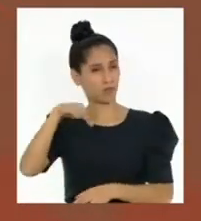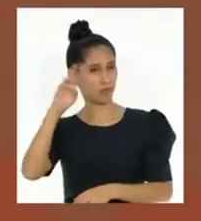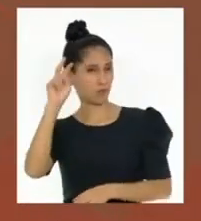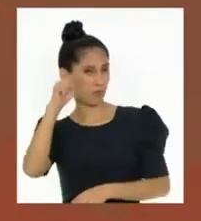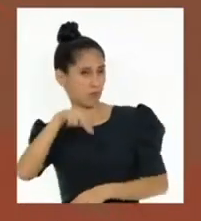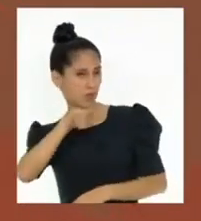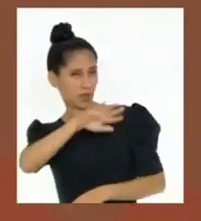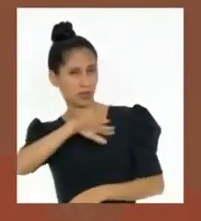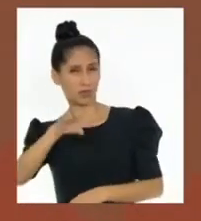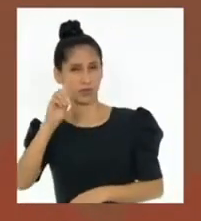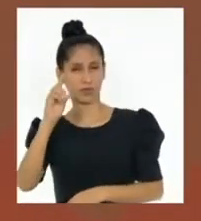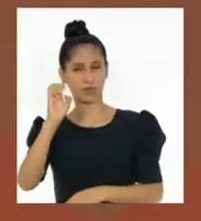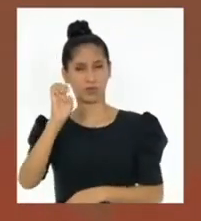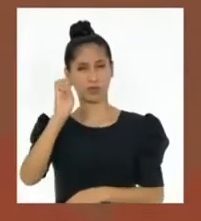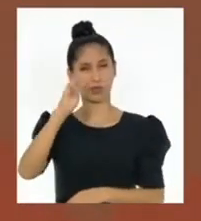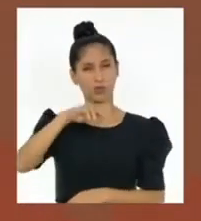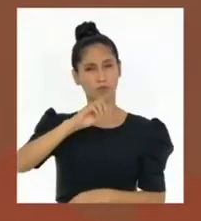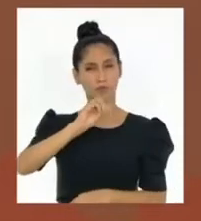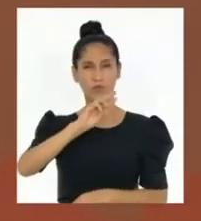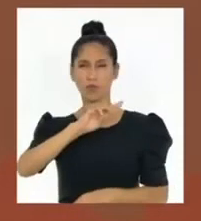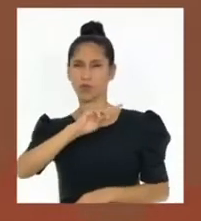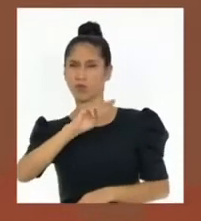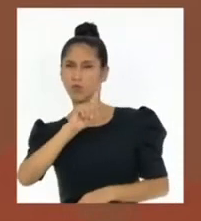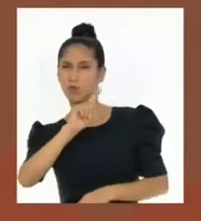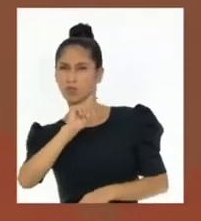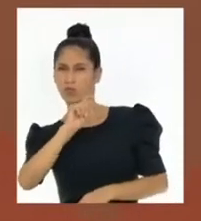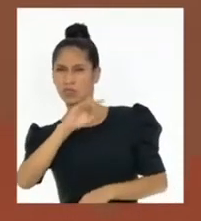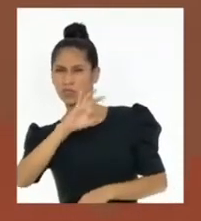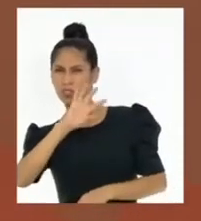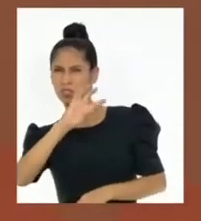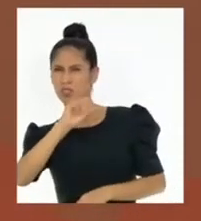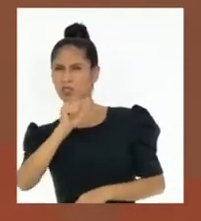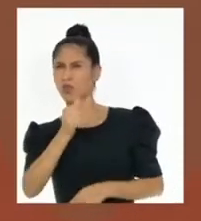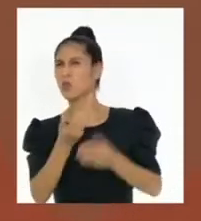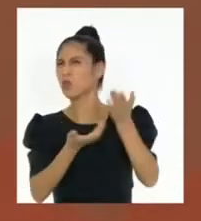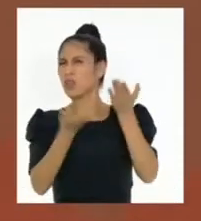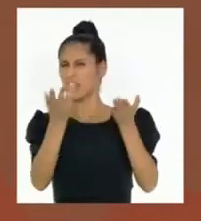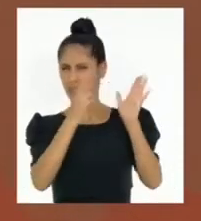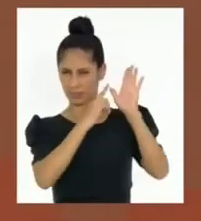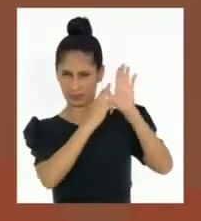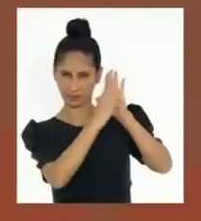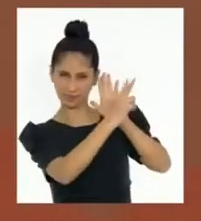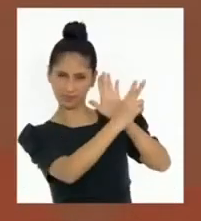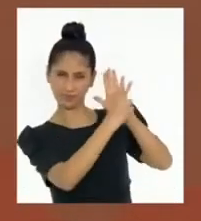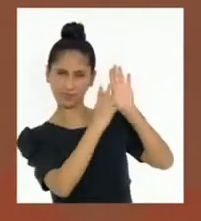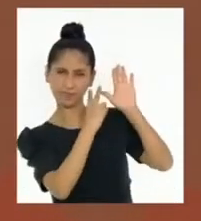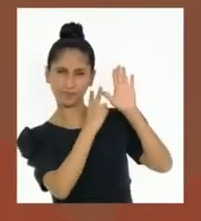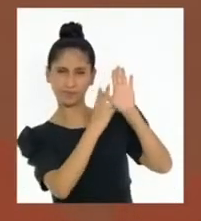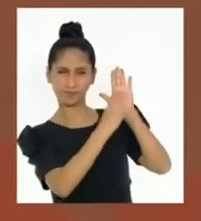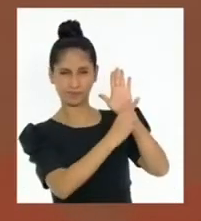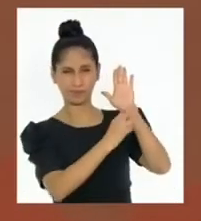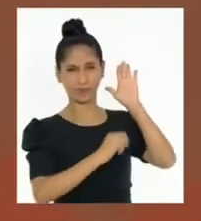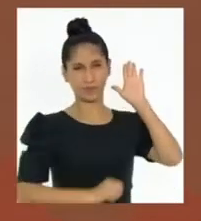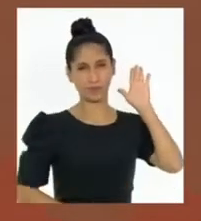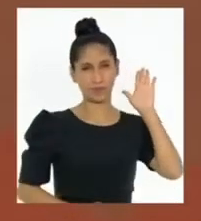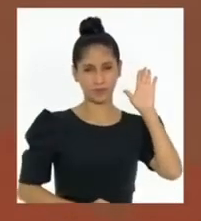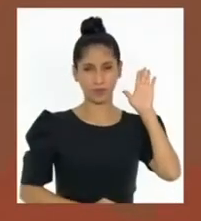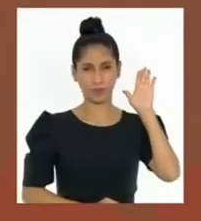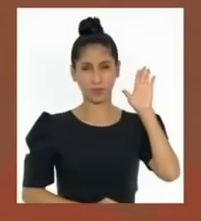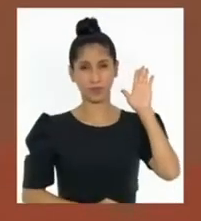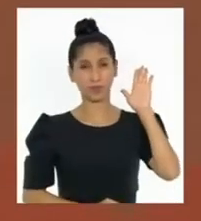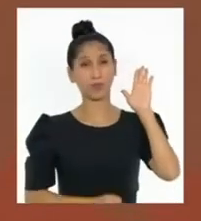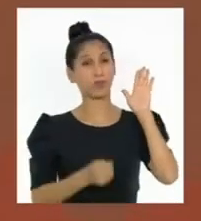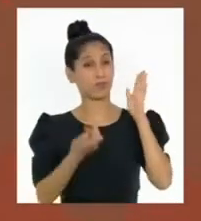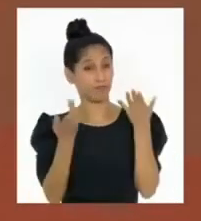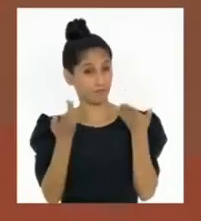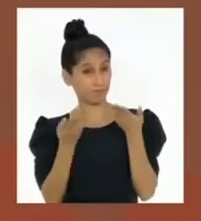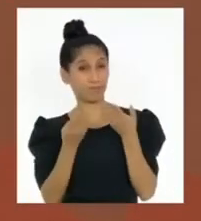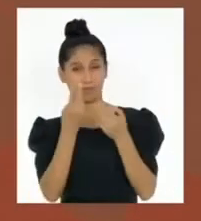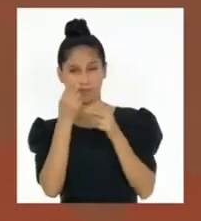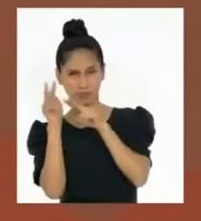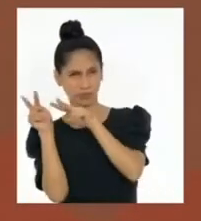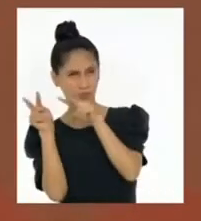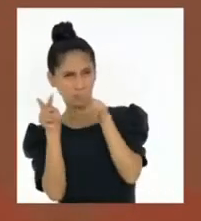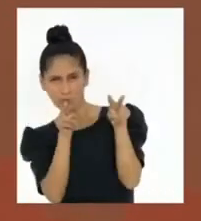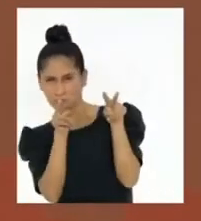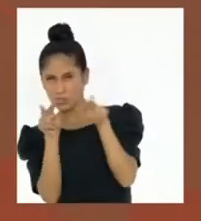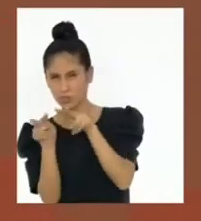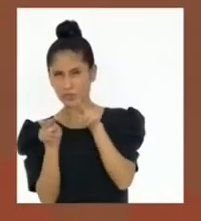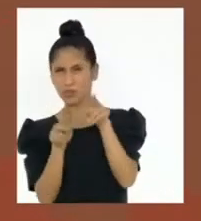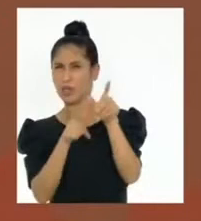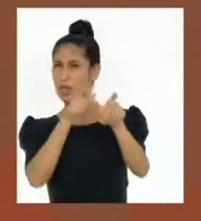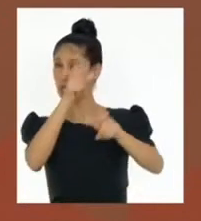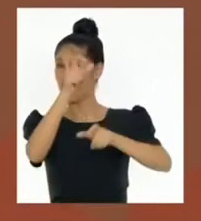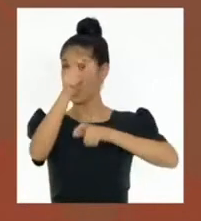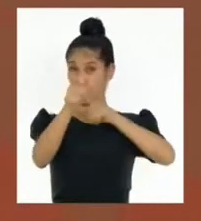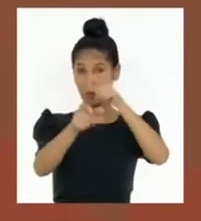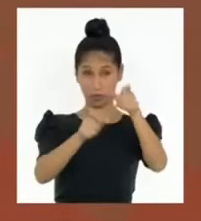democrático es instituir como orden jurídico, político y social el reconocimiento de que las personas, en cuanto ciudadanos,